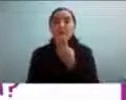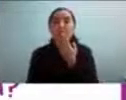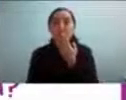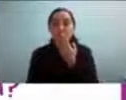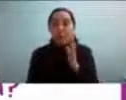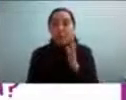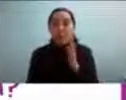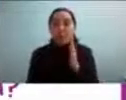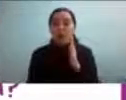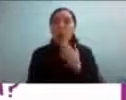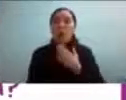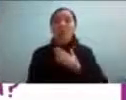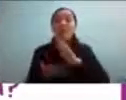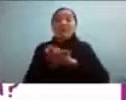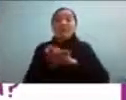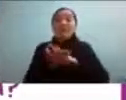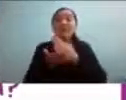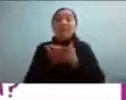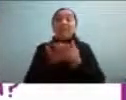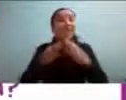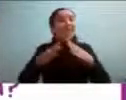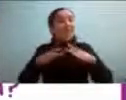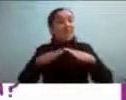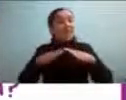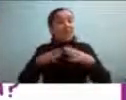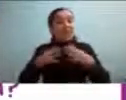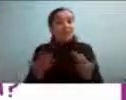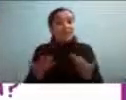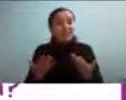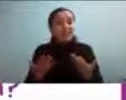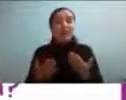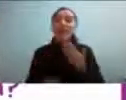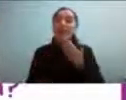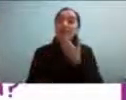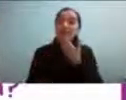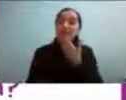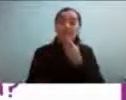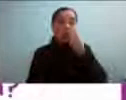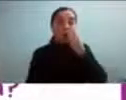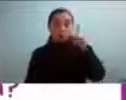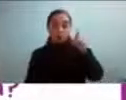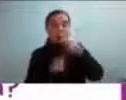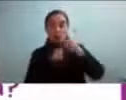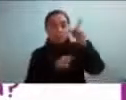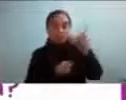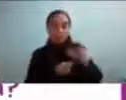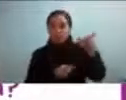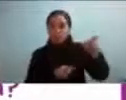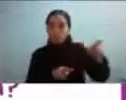saludable más feliz y por otro lado el conocer a otras personas como yo el conocer pares